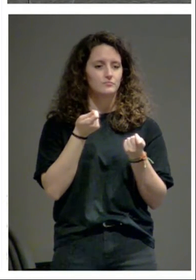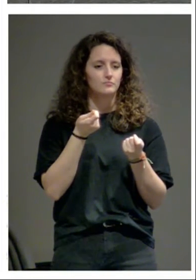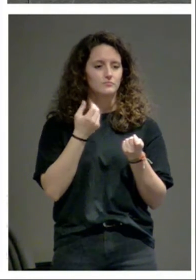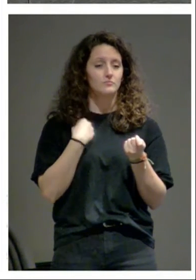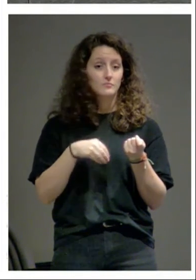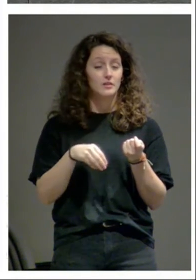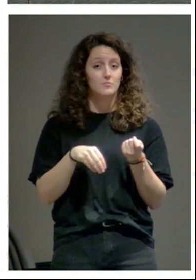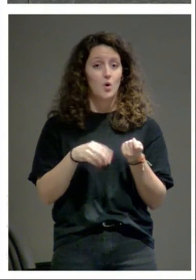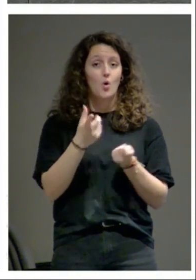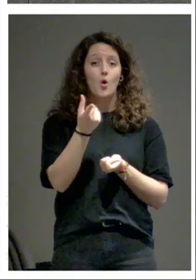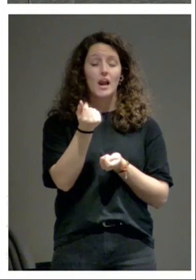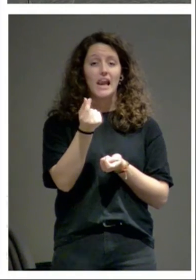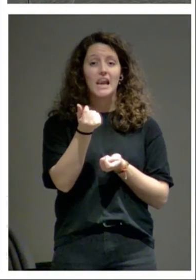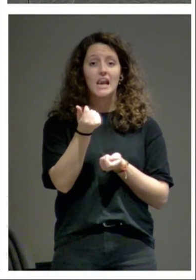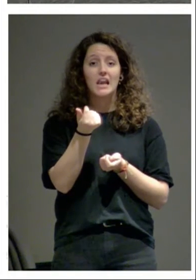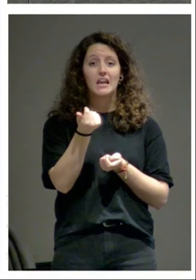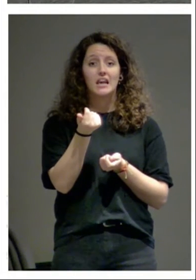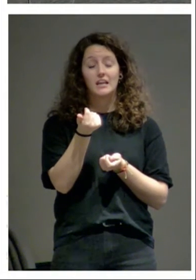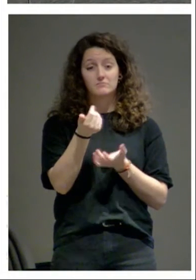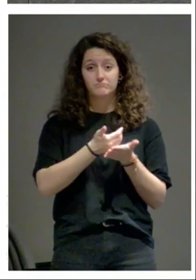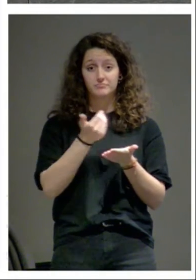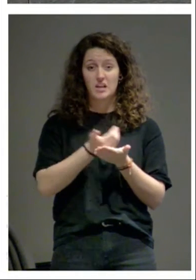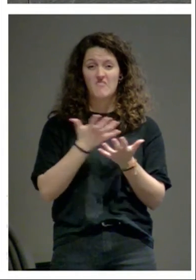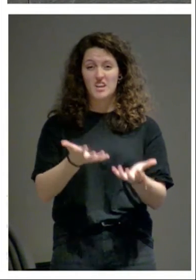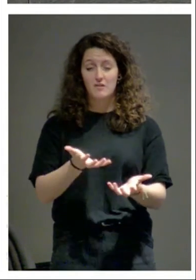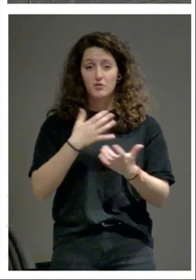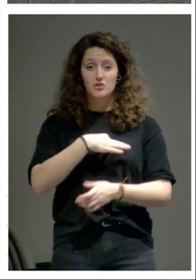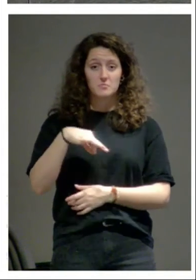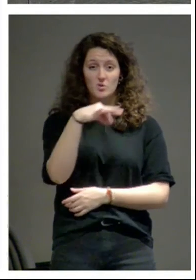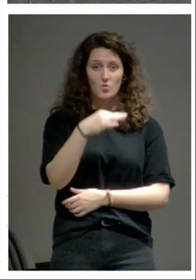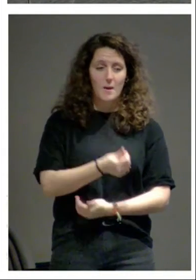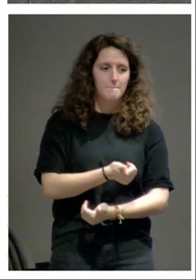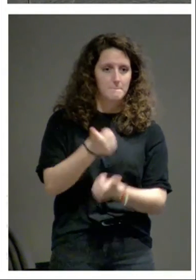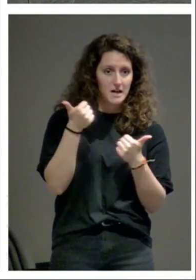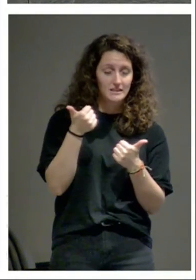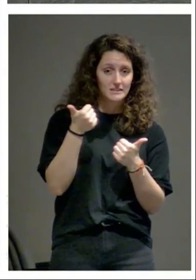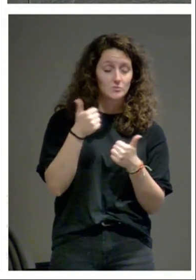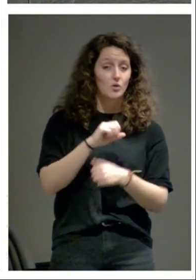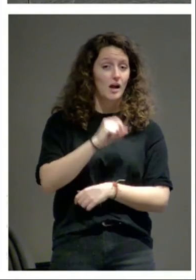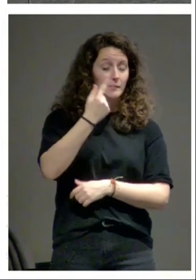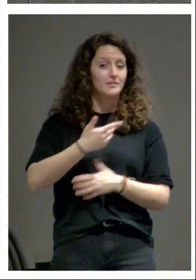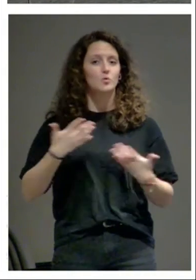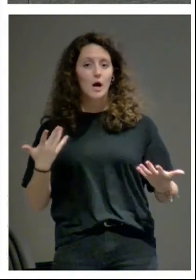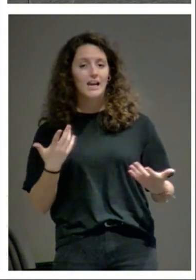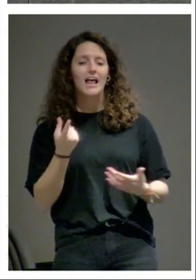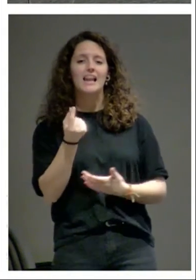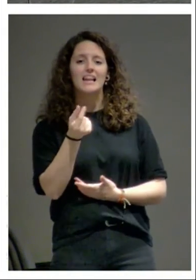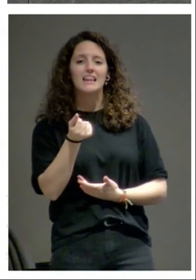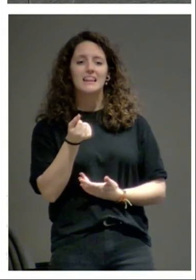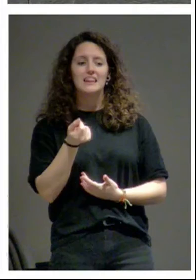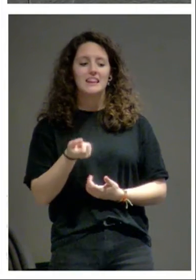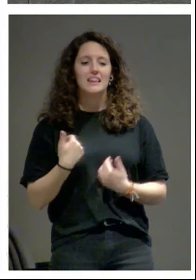limosna que va a obtener más beneficios espirituales es la limosna que se entrega